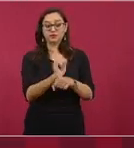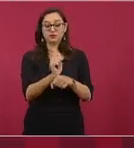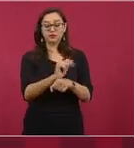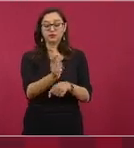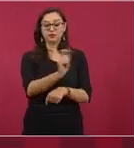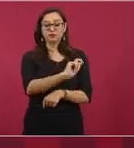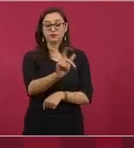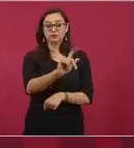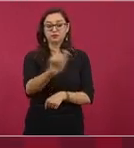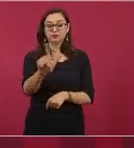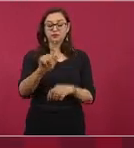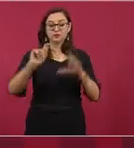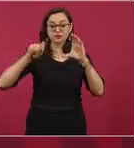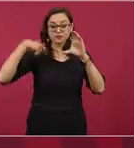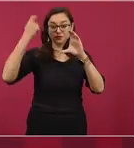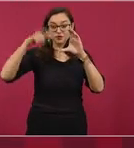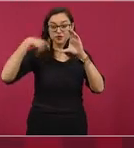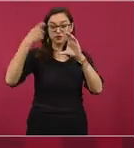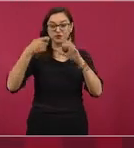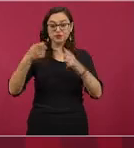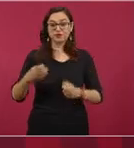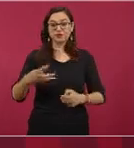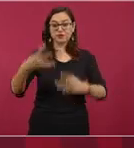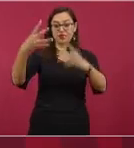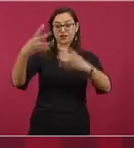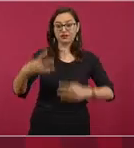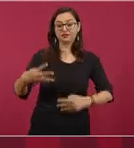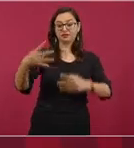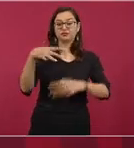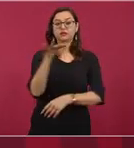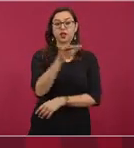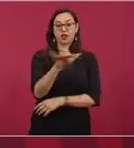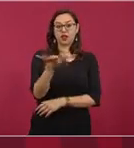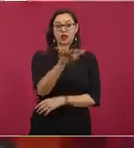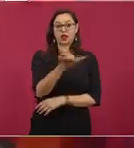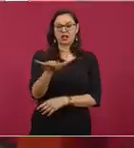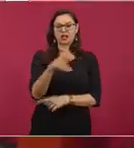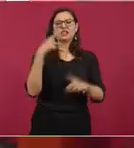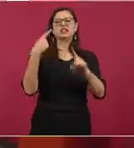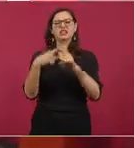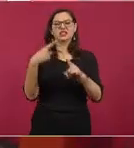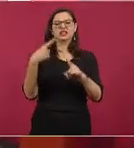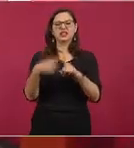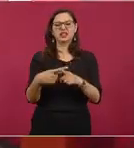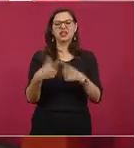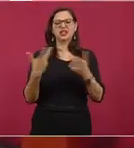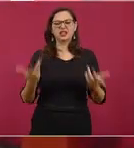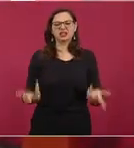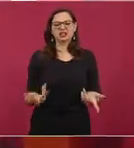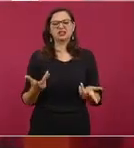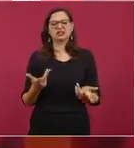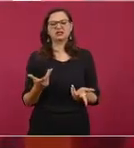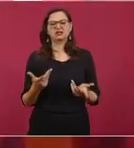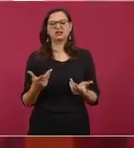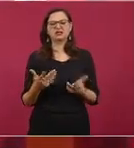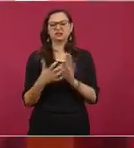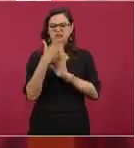sabe quién hizo los textos, quién financió.